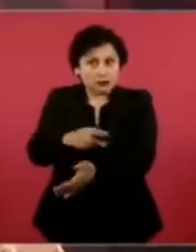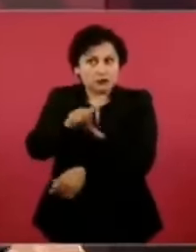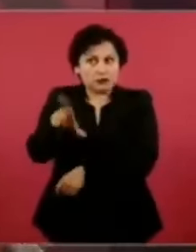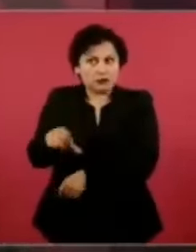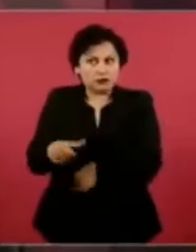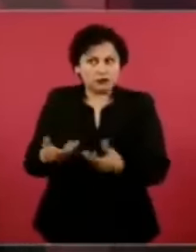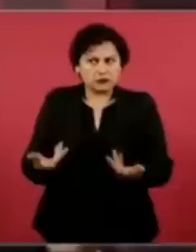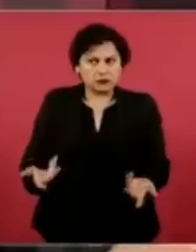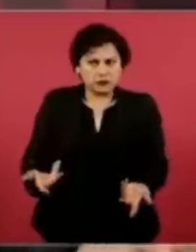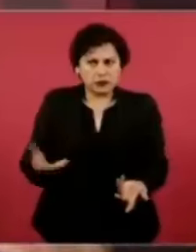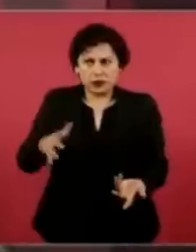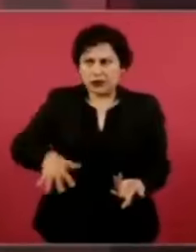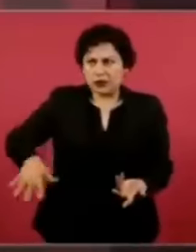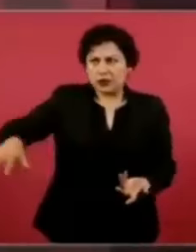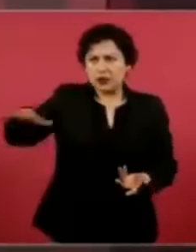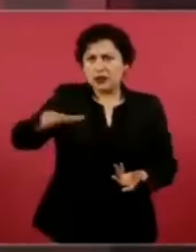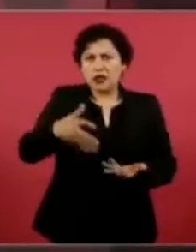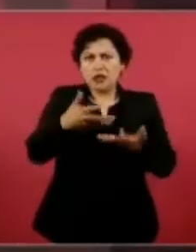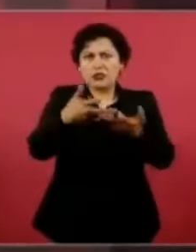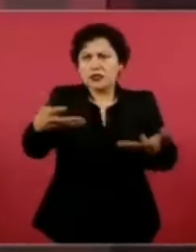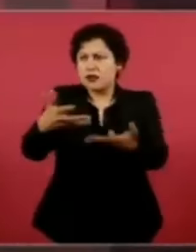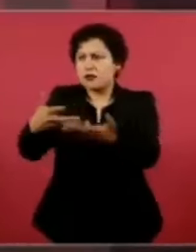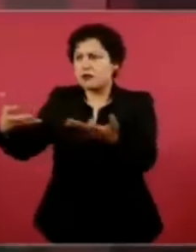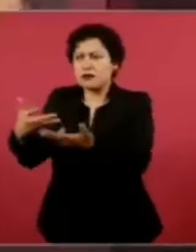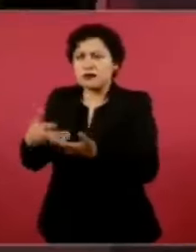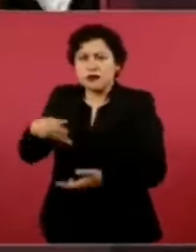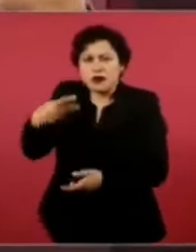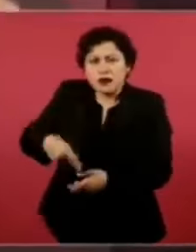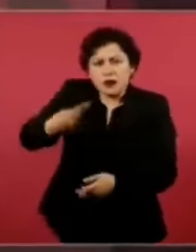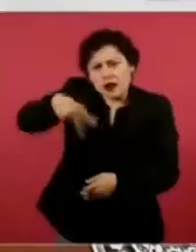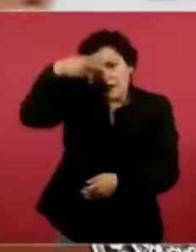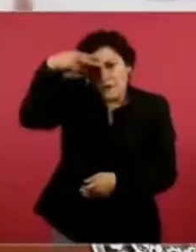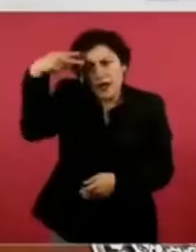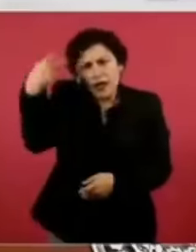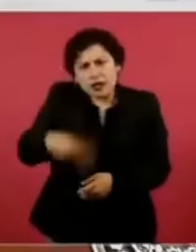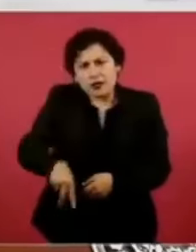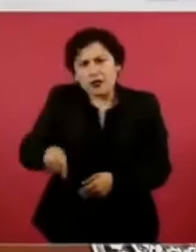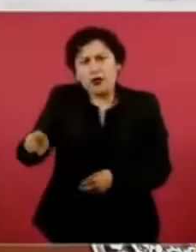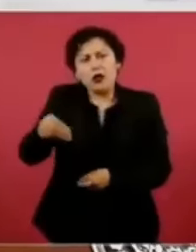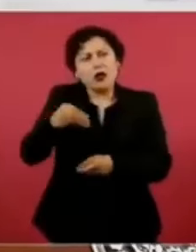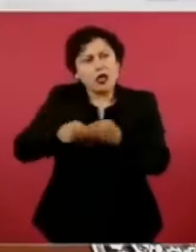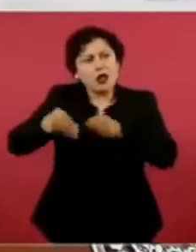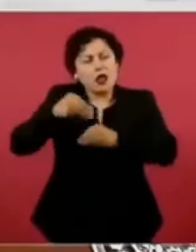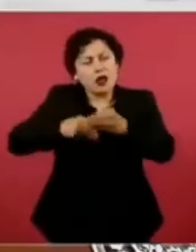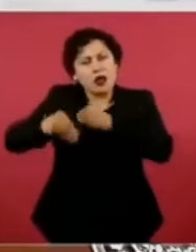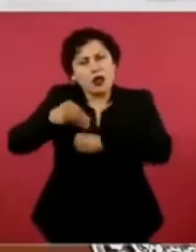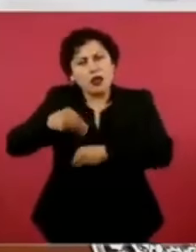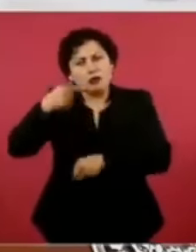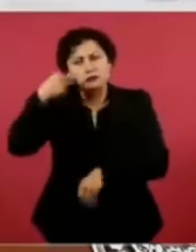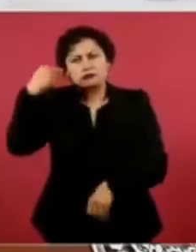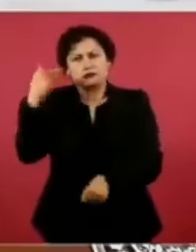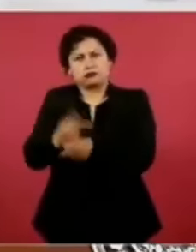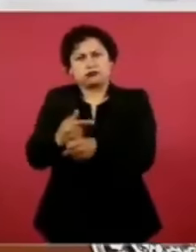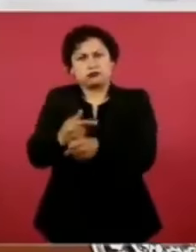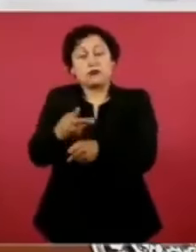eran terrenos nacionales, pero entraron en el fraude